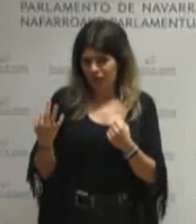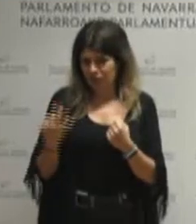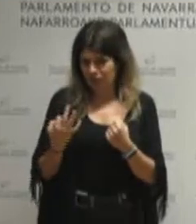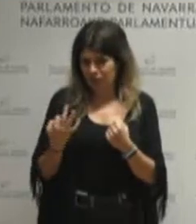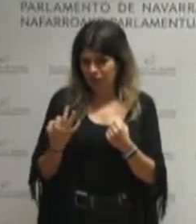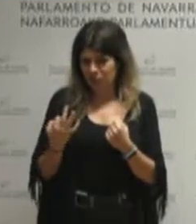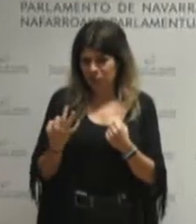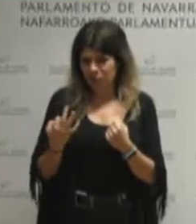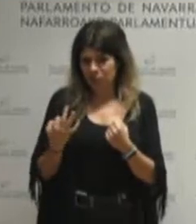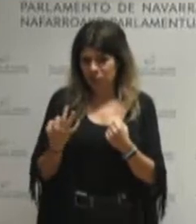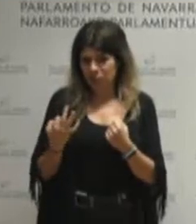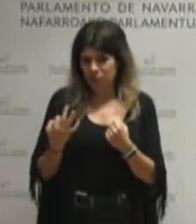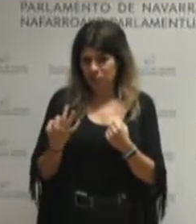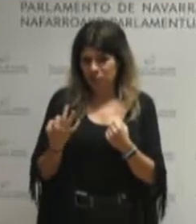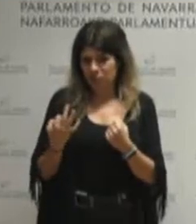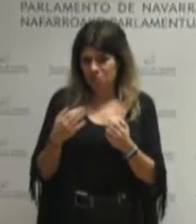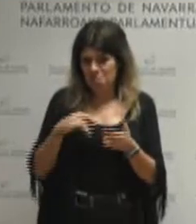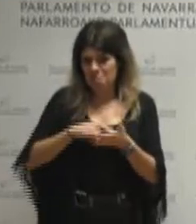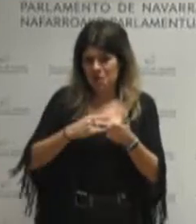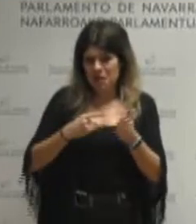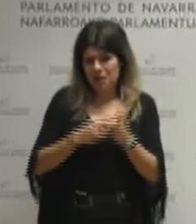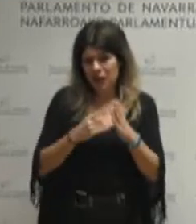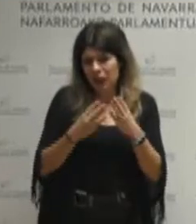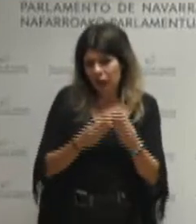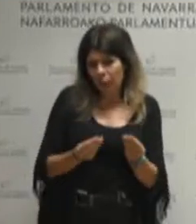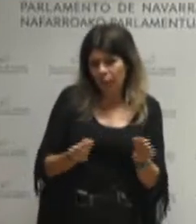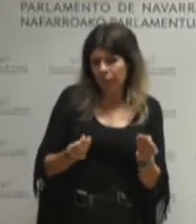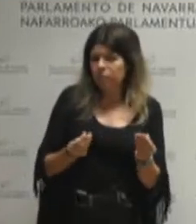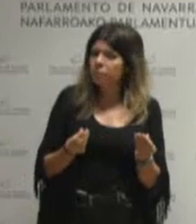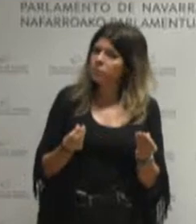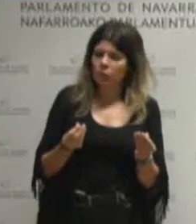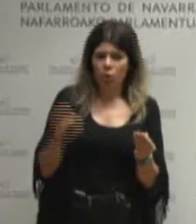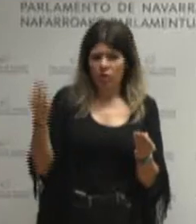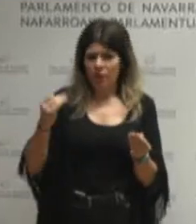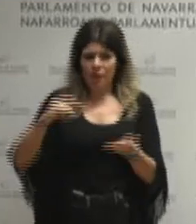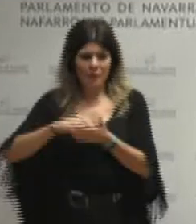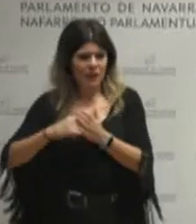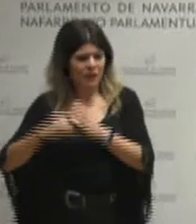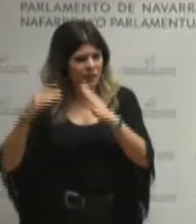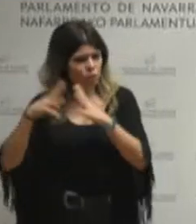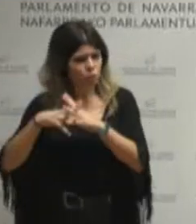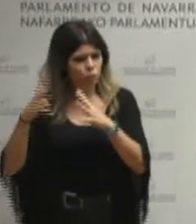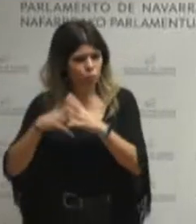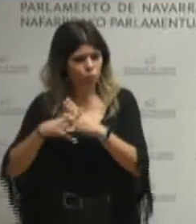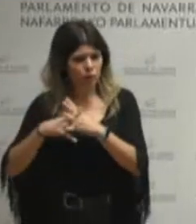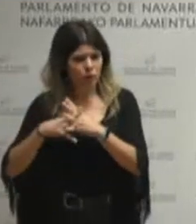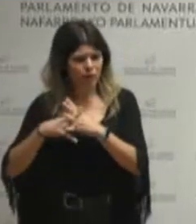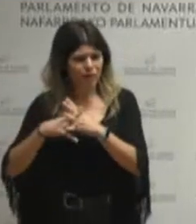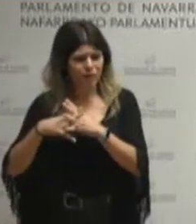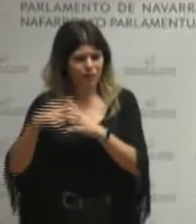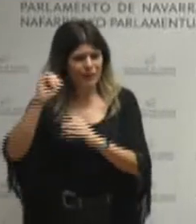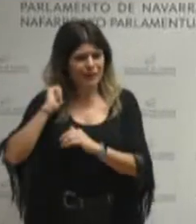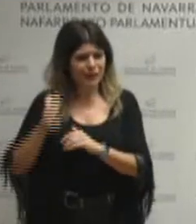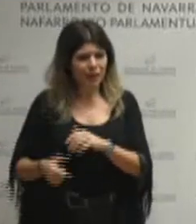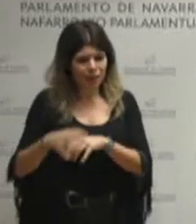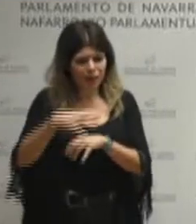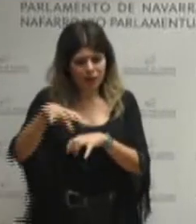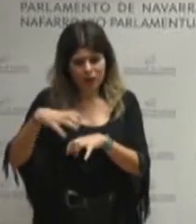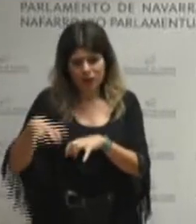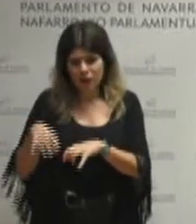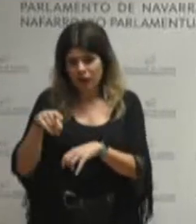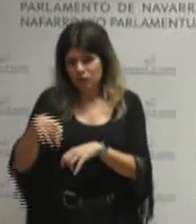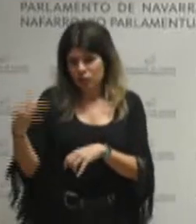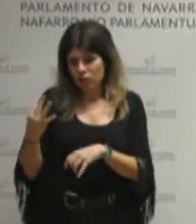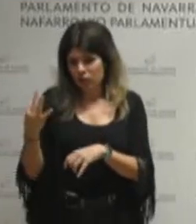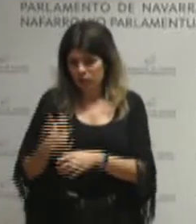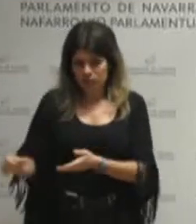neurri, estrukturalak hartzea, aberastasuna benetan banatzeko. Eta horrek, ez da bai da politikoaren erdigunean, behar du.